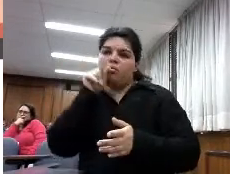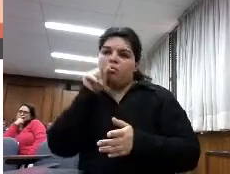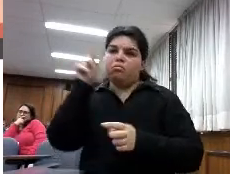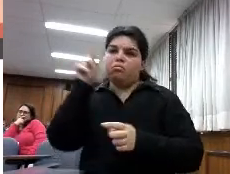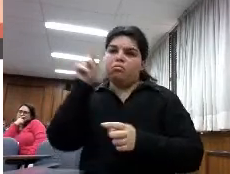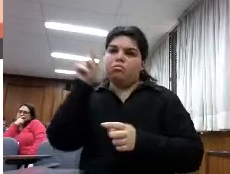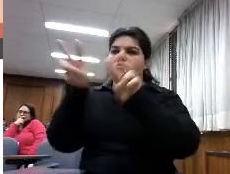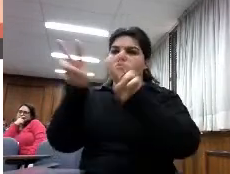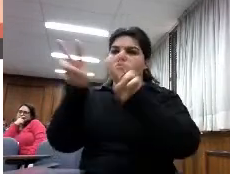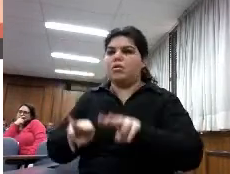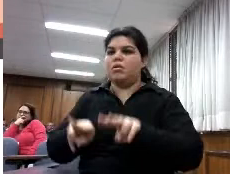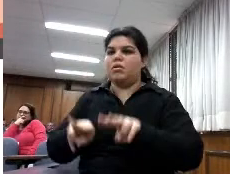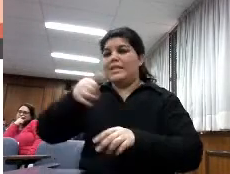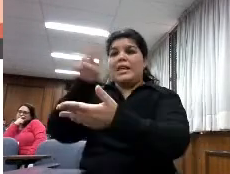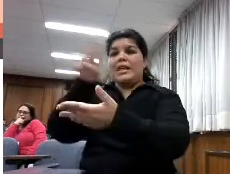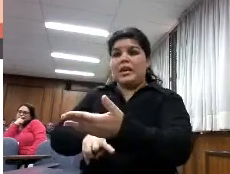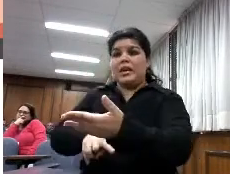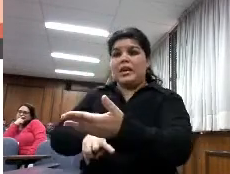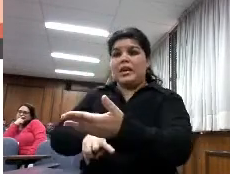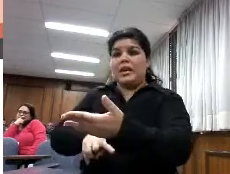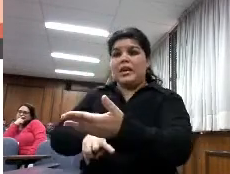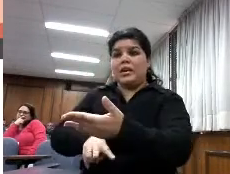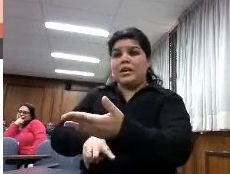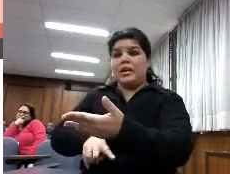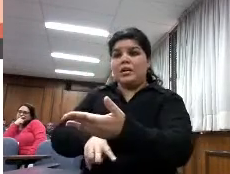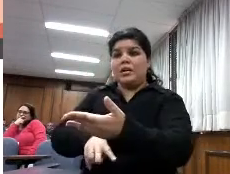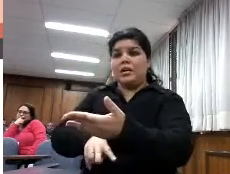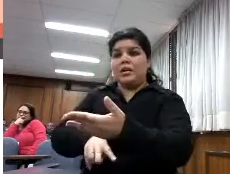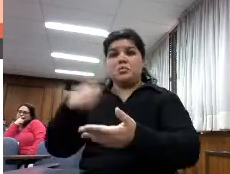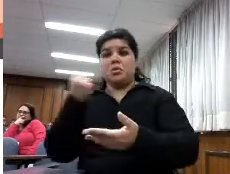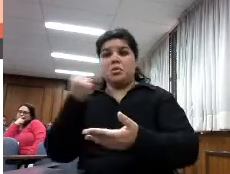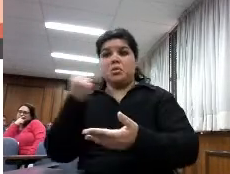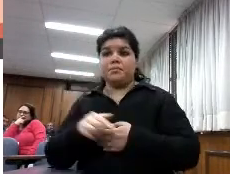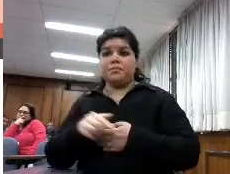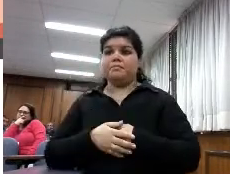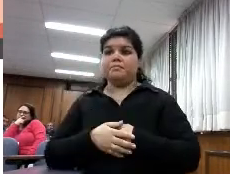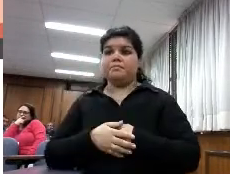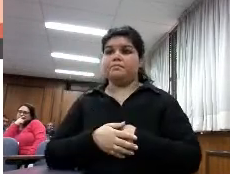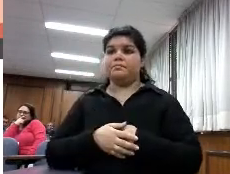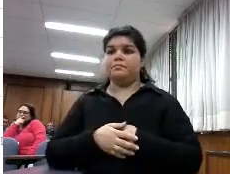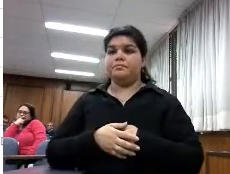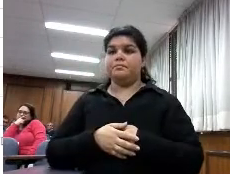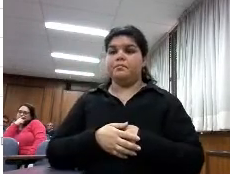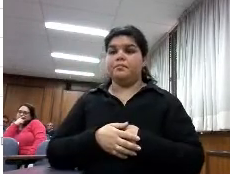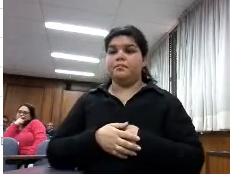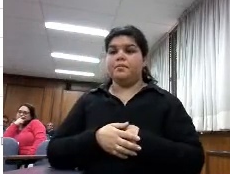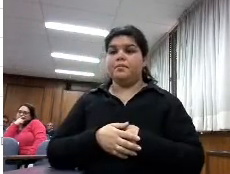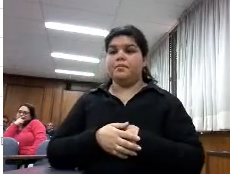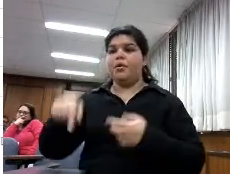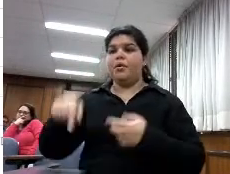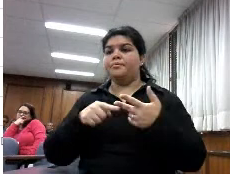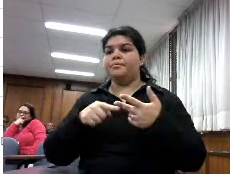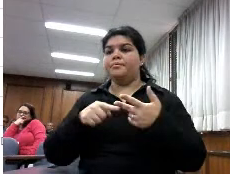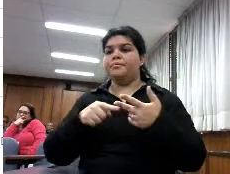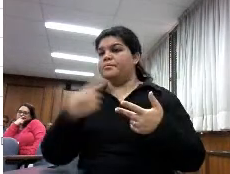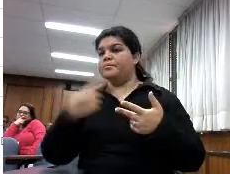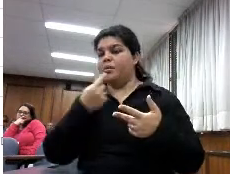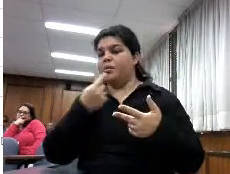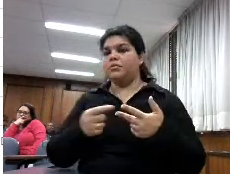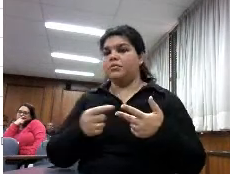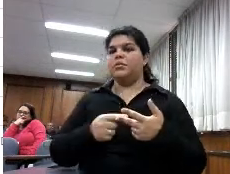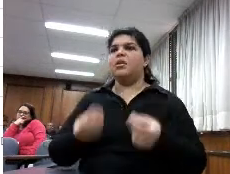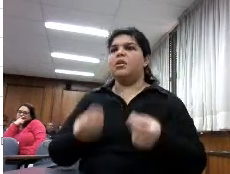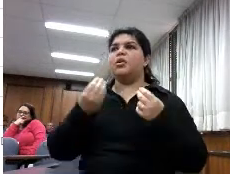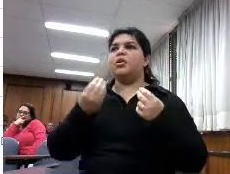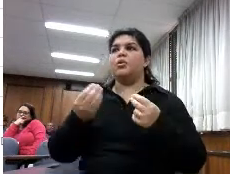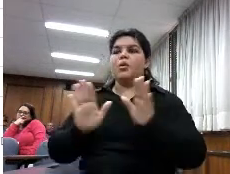lo tanto también tenemos grandes posibilidades en cuanto a qué aplicaciones de lectura digital conocen también